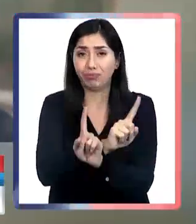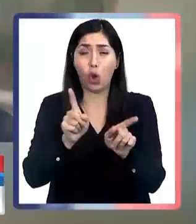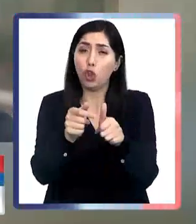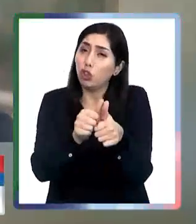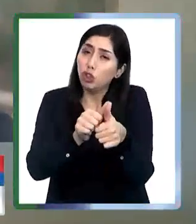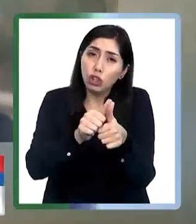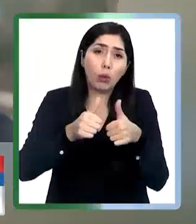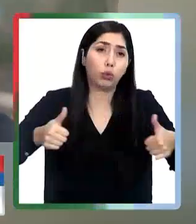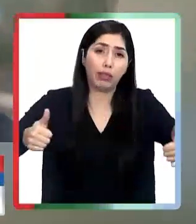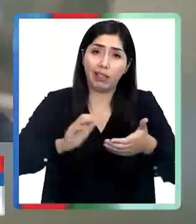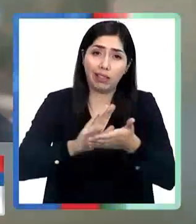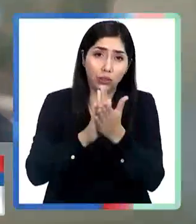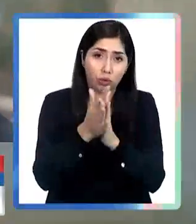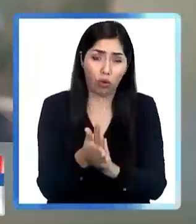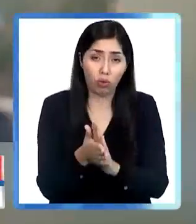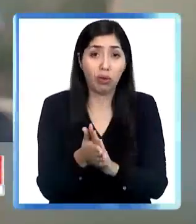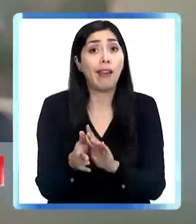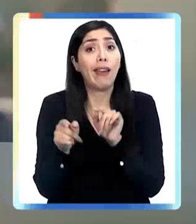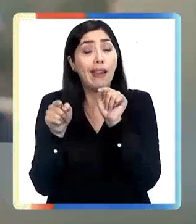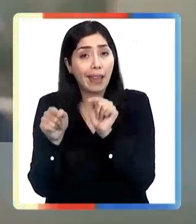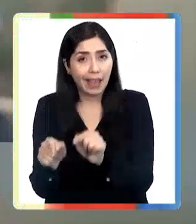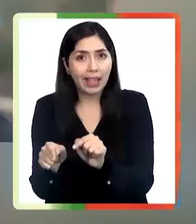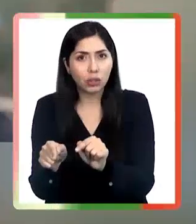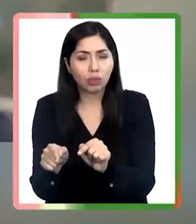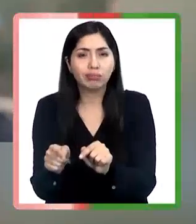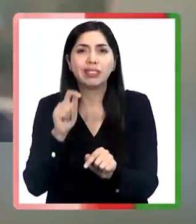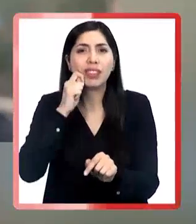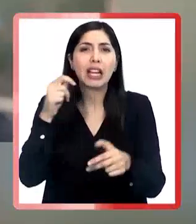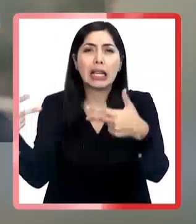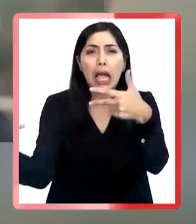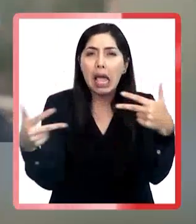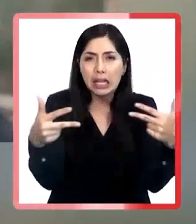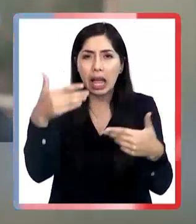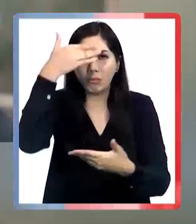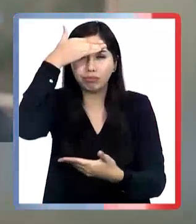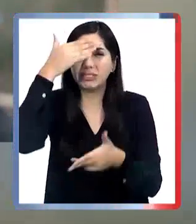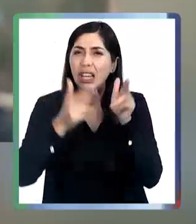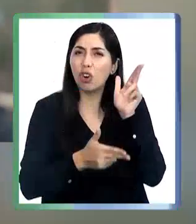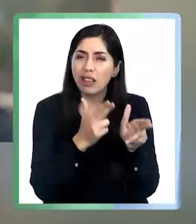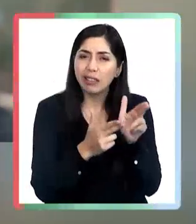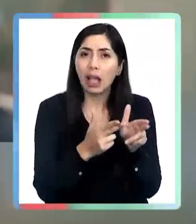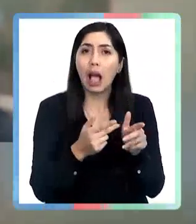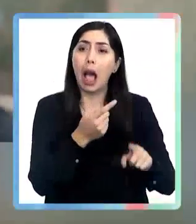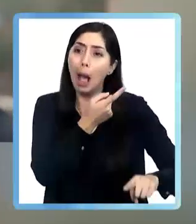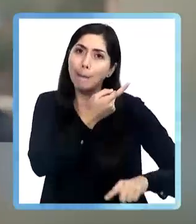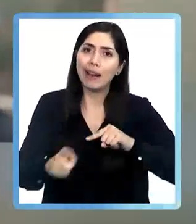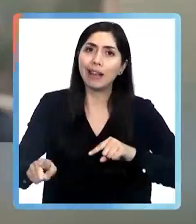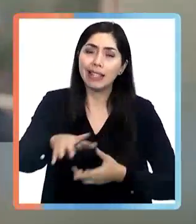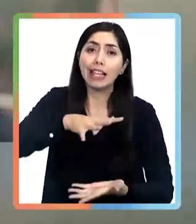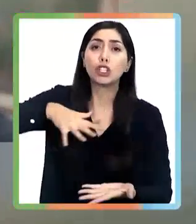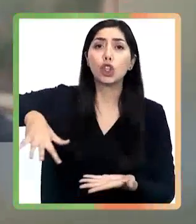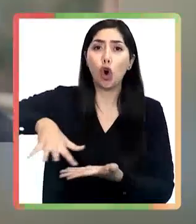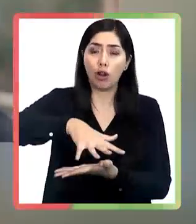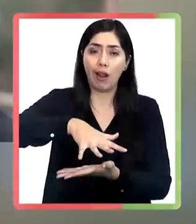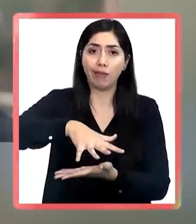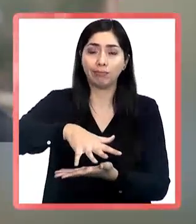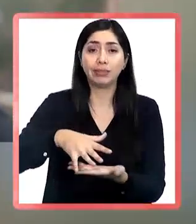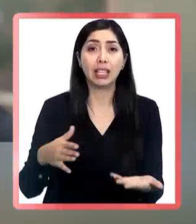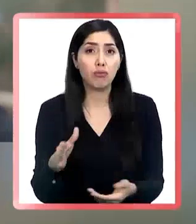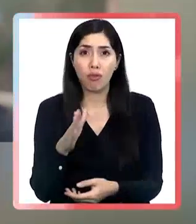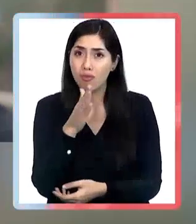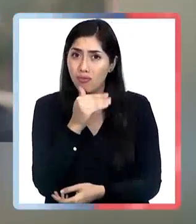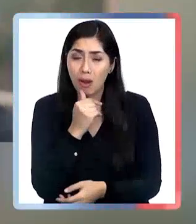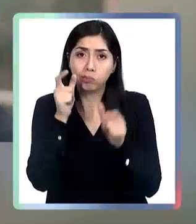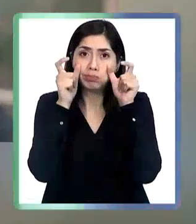autoridades. Creo que esto es parte de esta guerrilla terrorista que tiene amenazada la zona y donde no se ha hecho